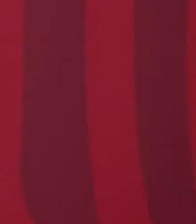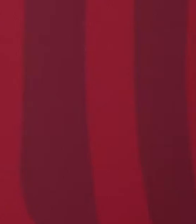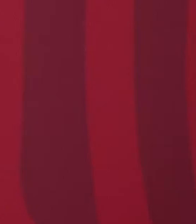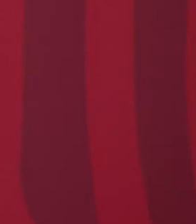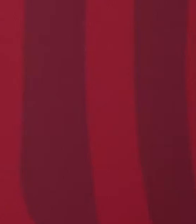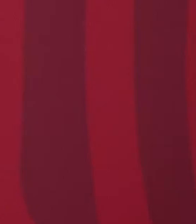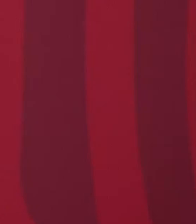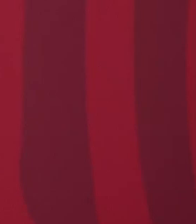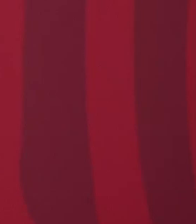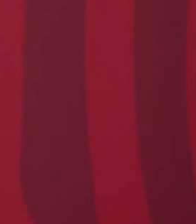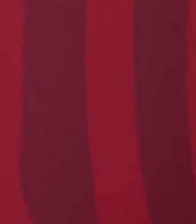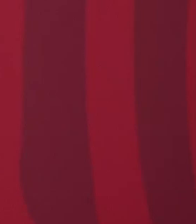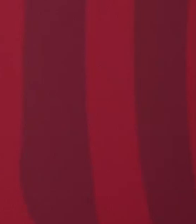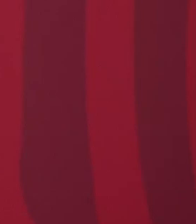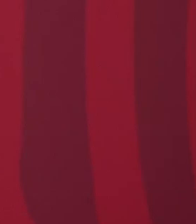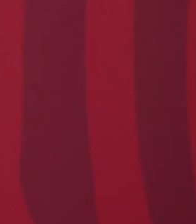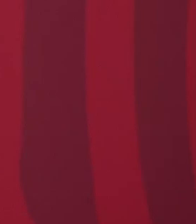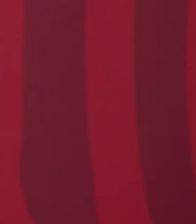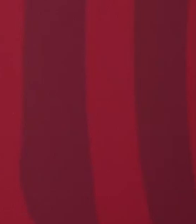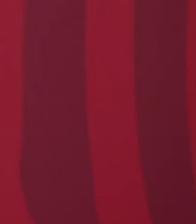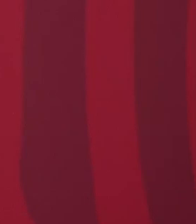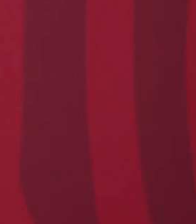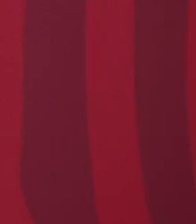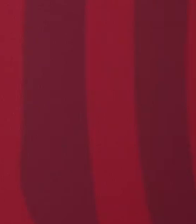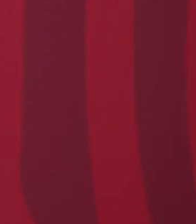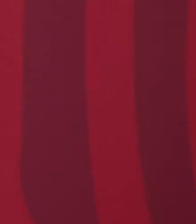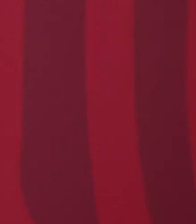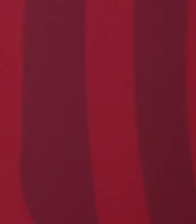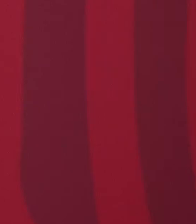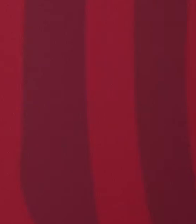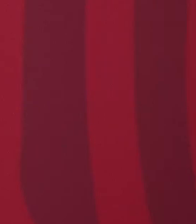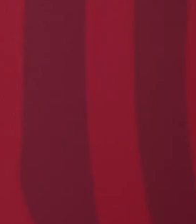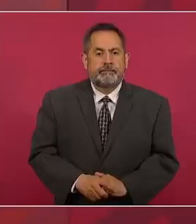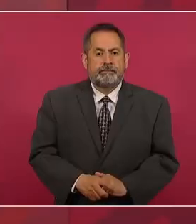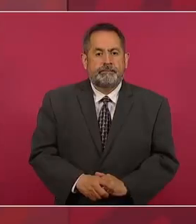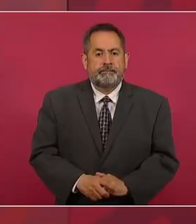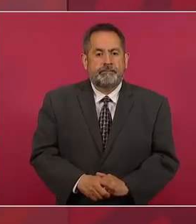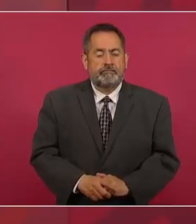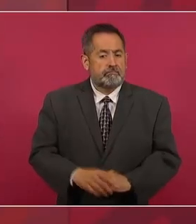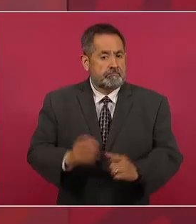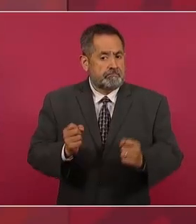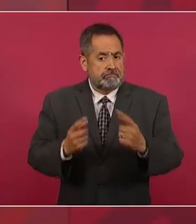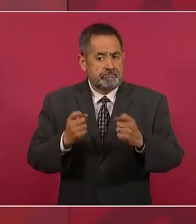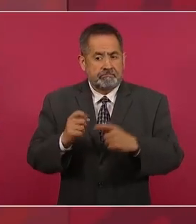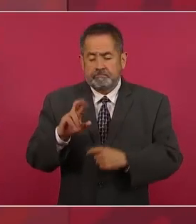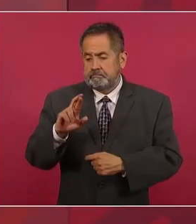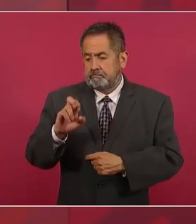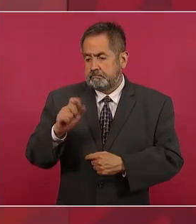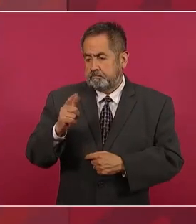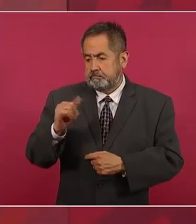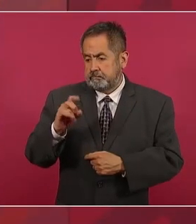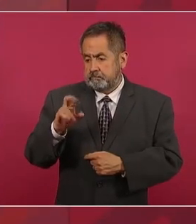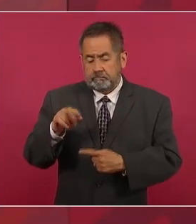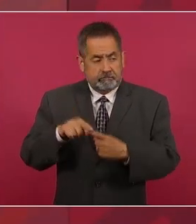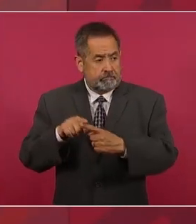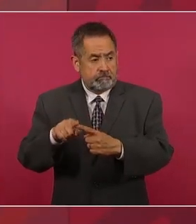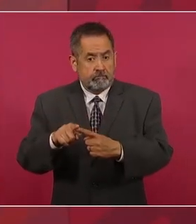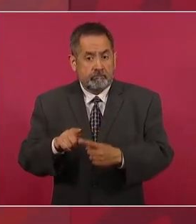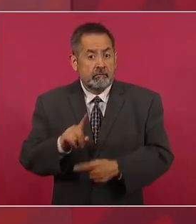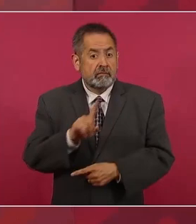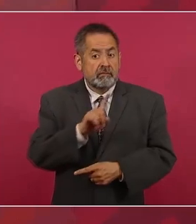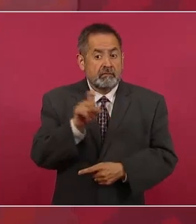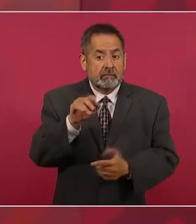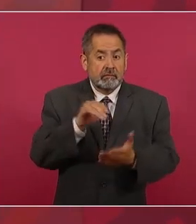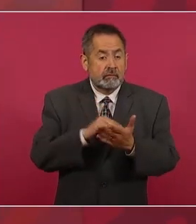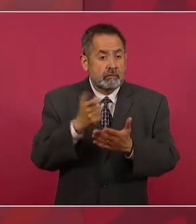mensuales, pero además para firmarle al presidente